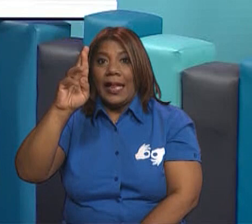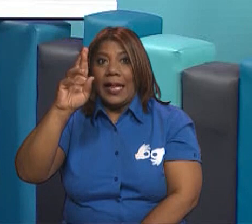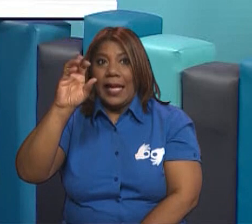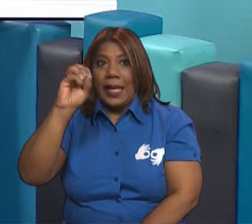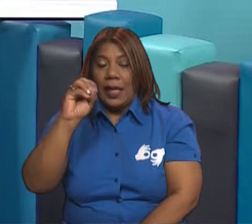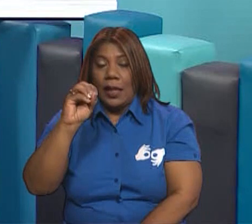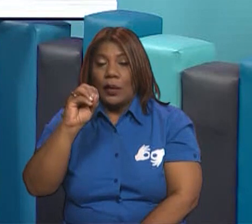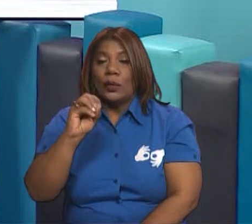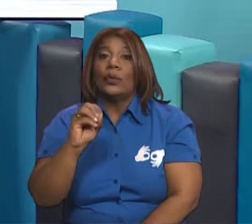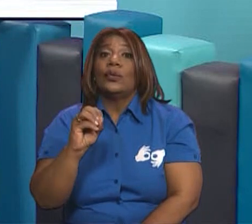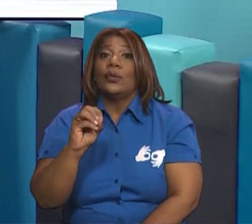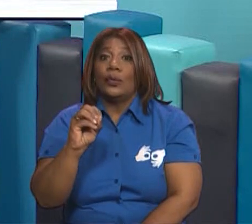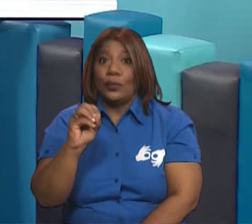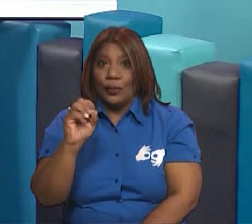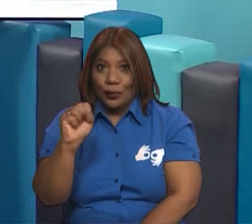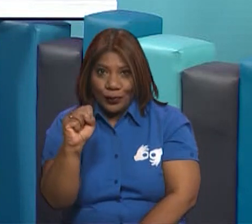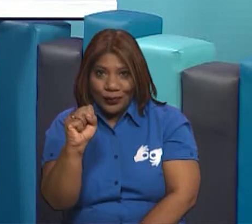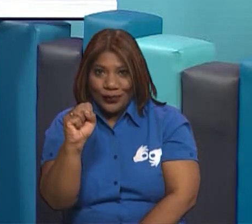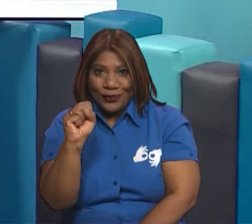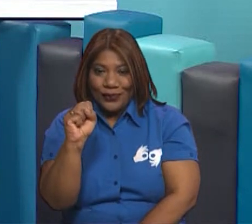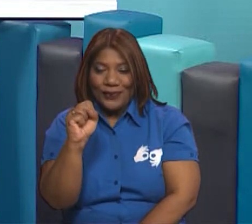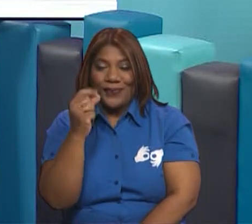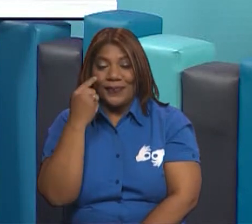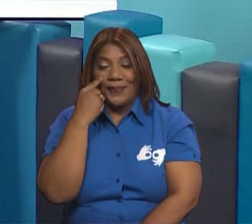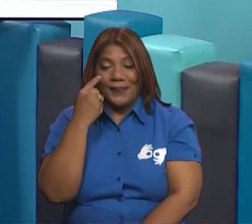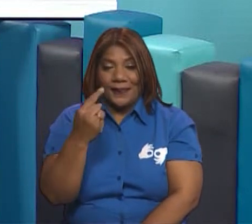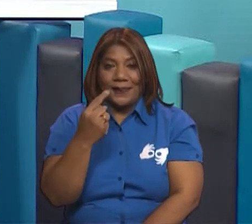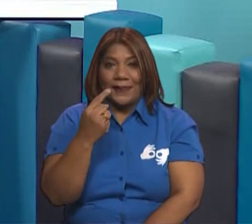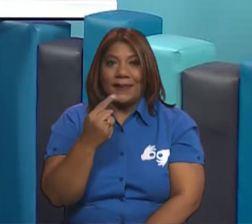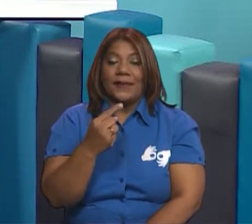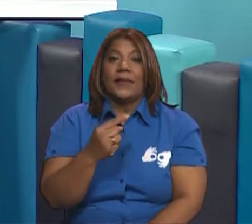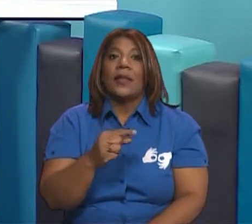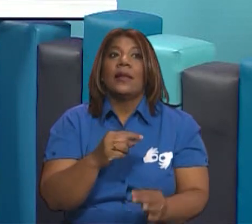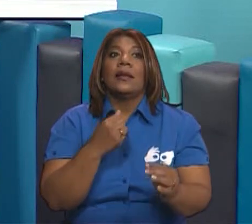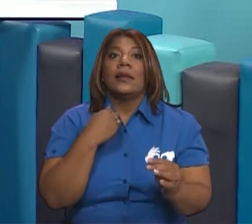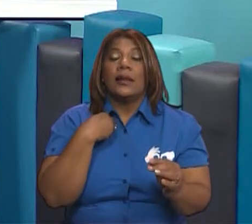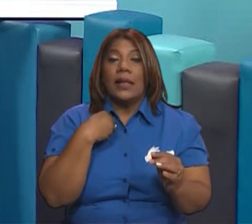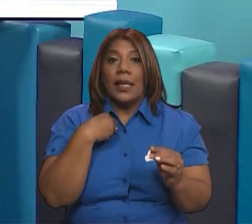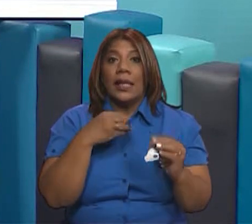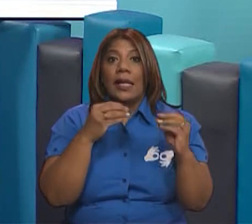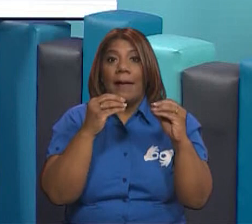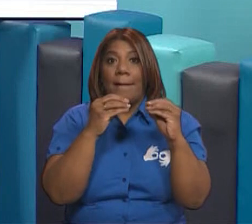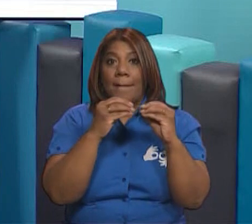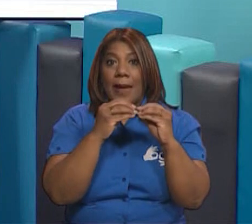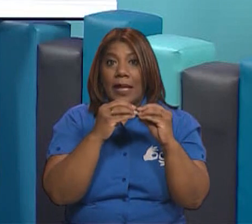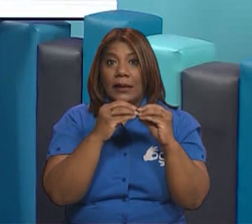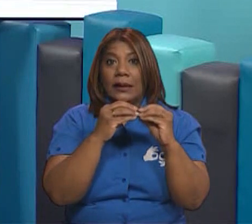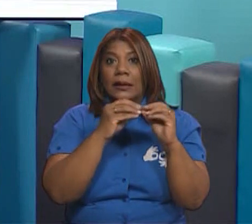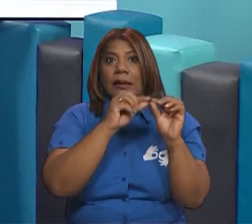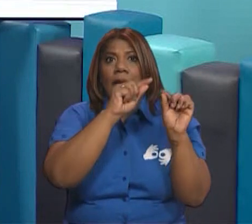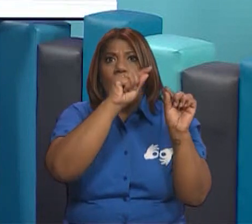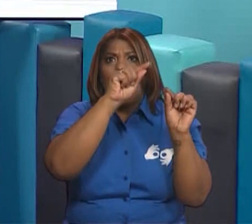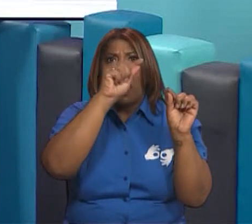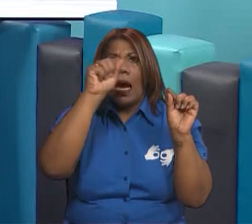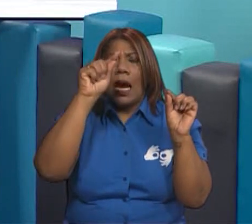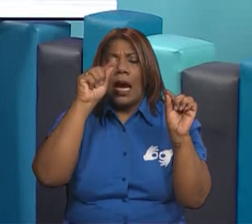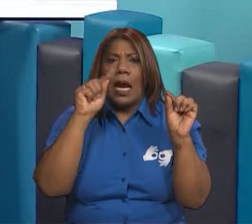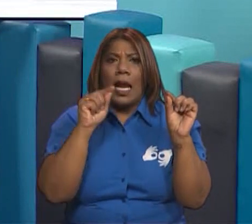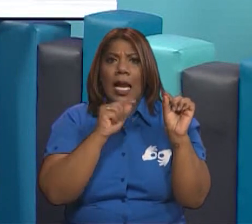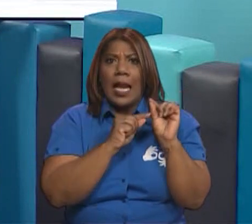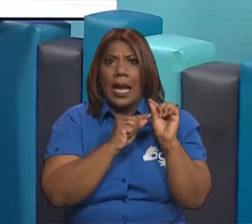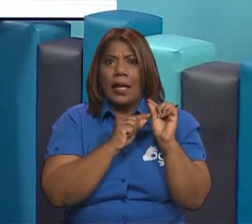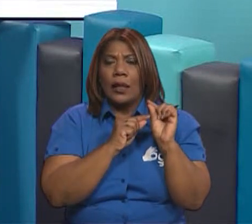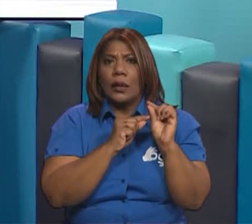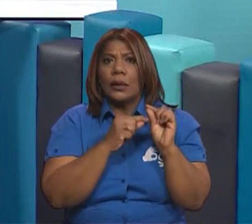polígonos, así mismo va a ir cambiando su nombre y va a ser muy específico. Por ejemplo, les digo nada más,